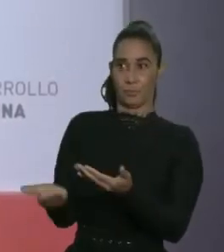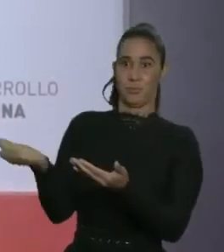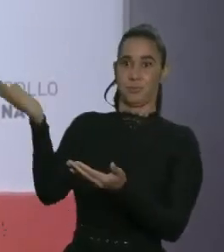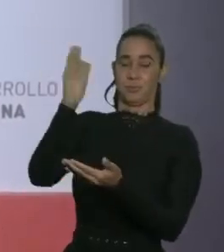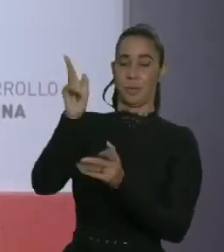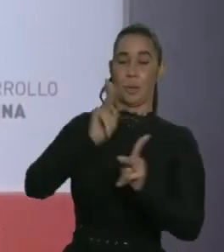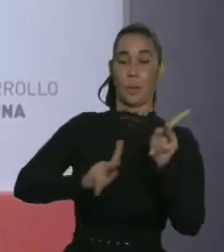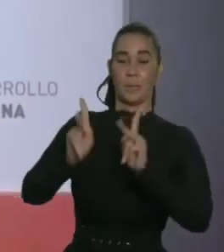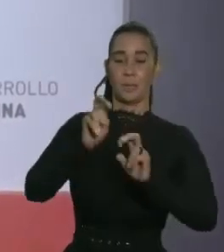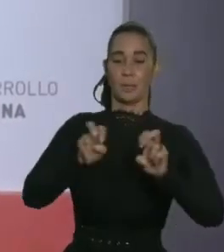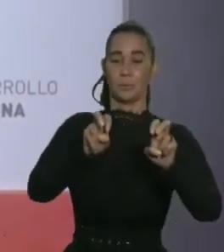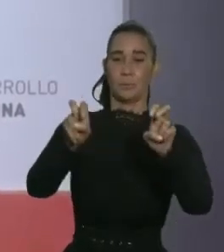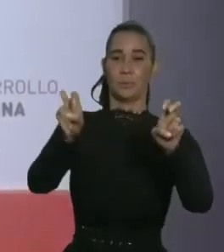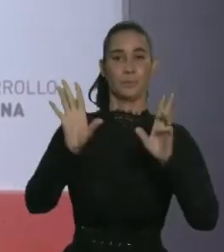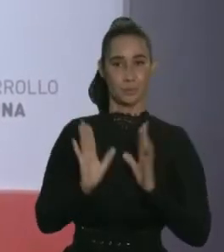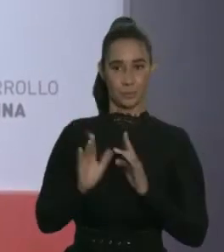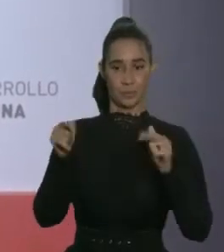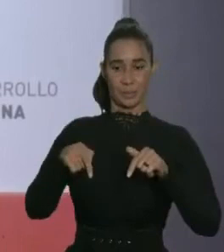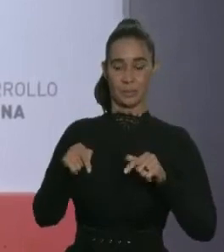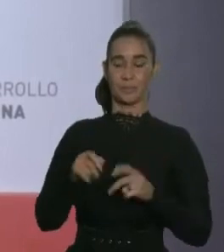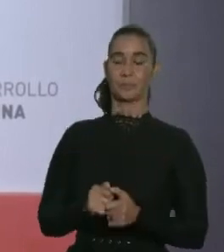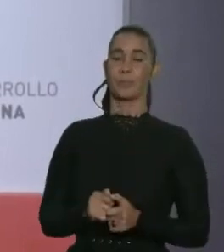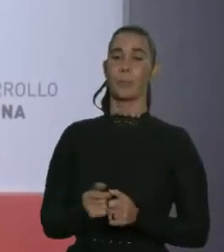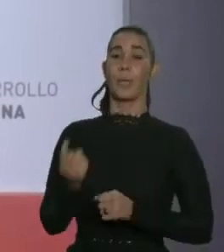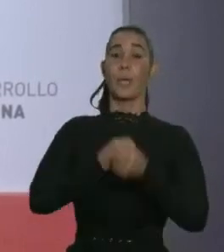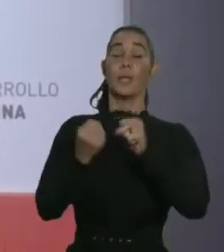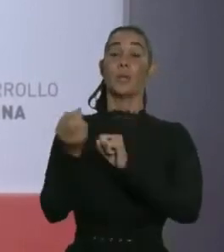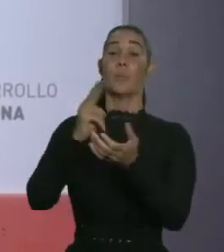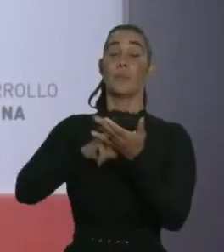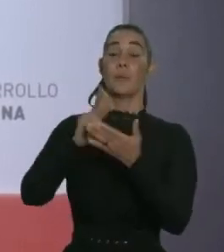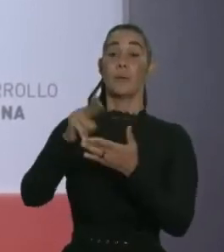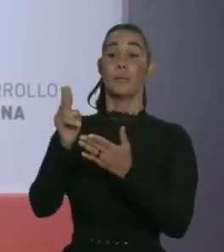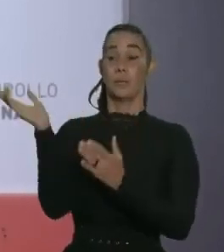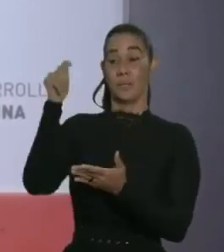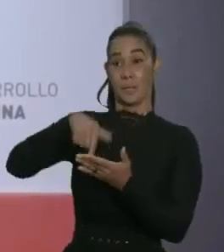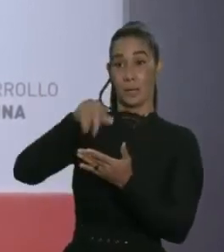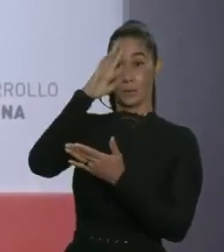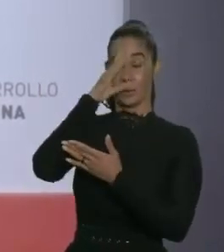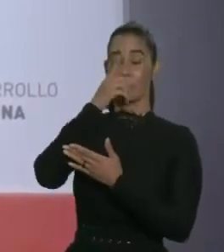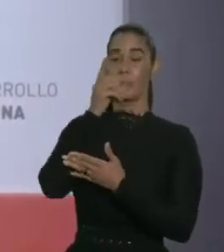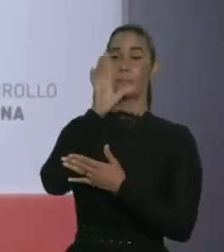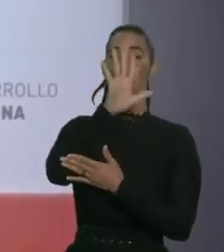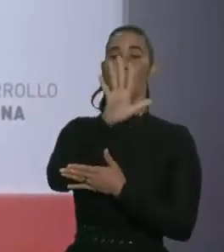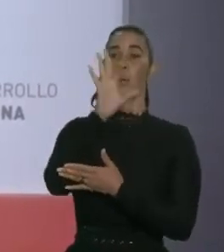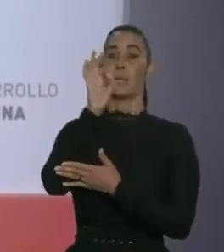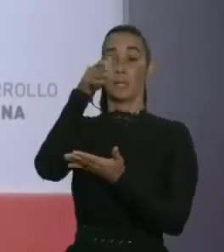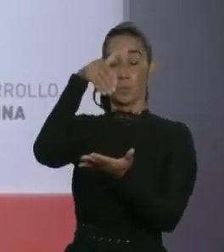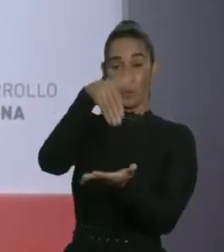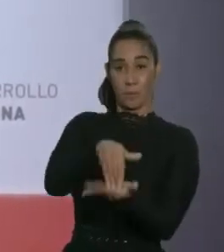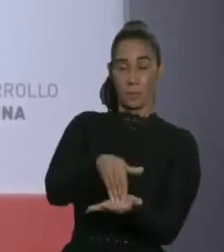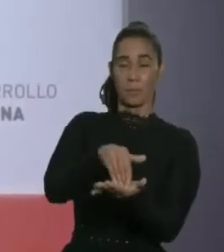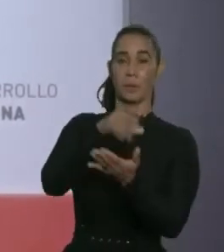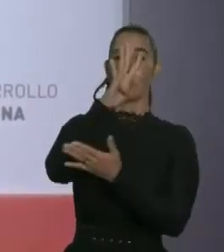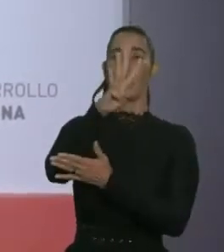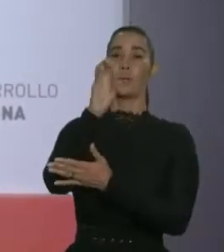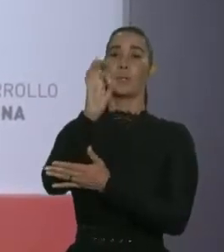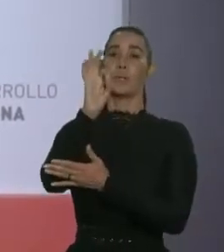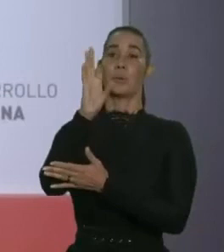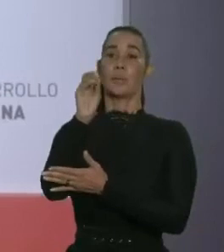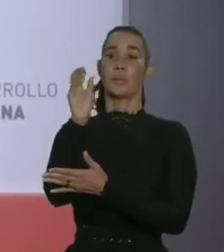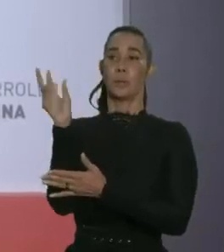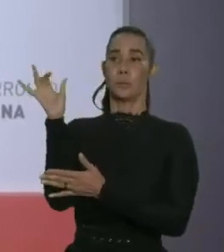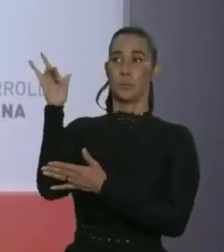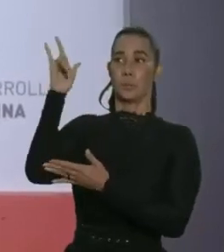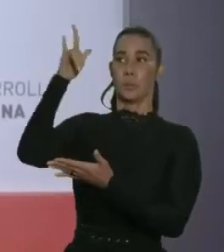En el 2022 llegaron a nuestro país 59.458 vuelos, un